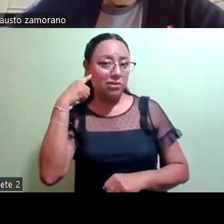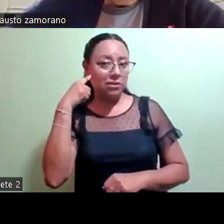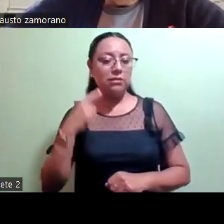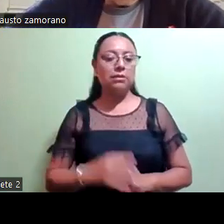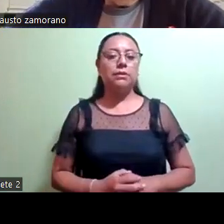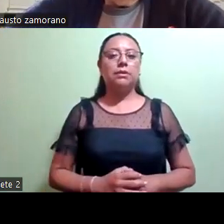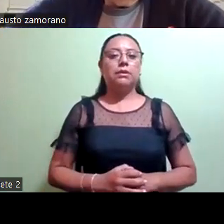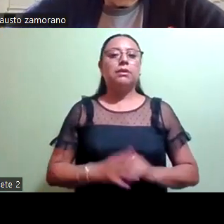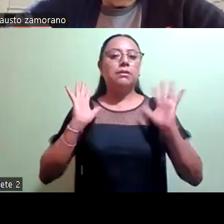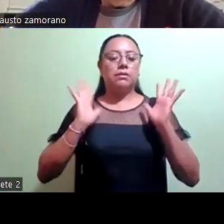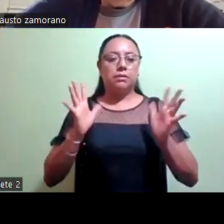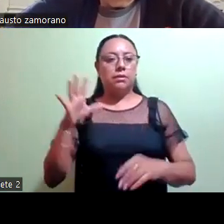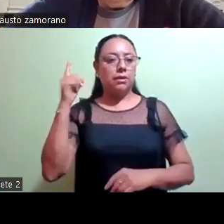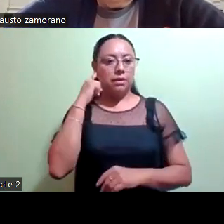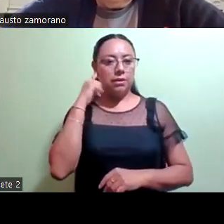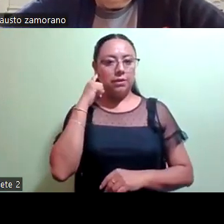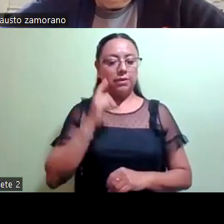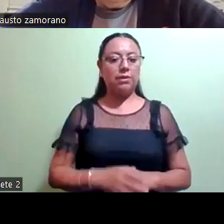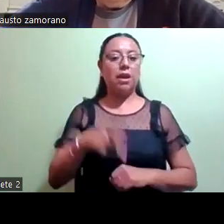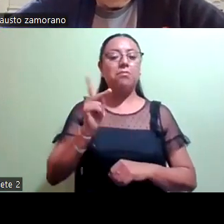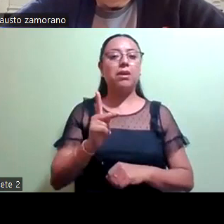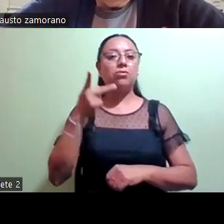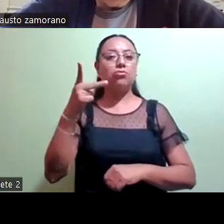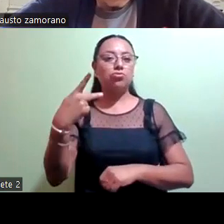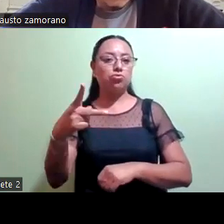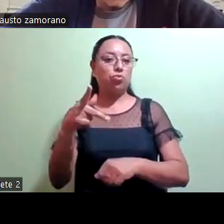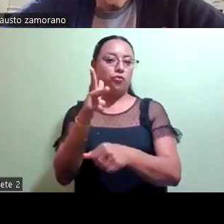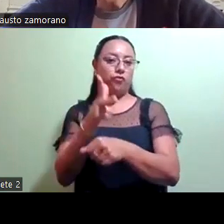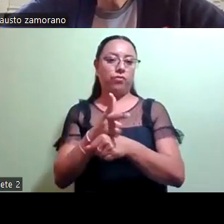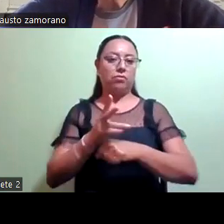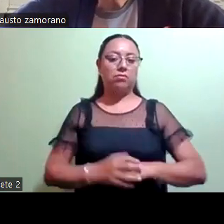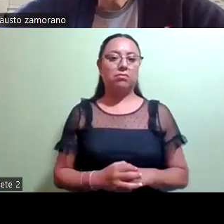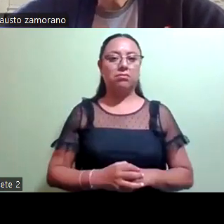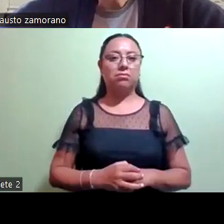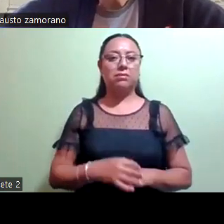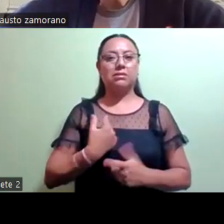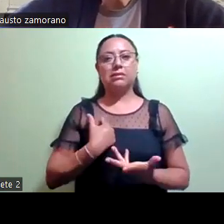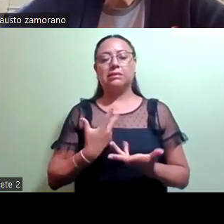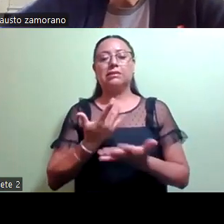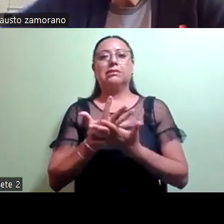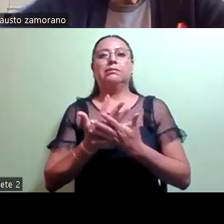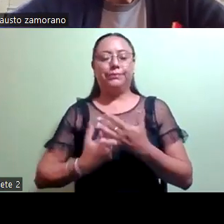Hola, ya se escucha, diputado. Nada más falta su imagen. No me puedo conectar. Un segundito.